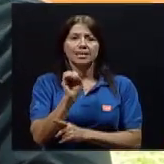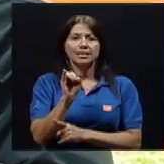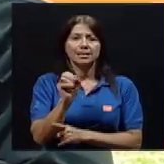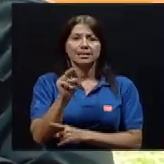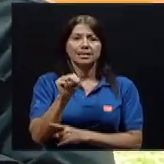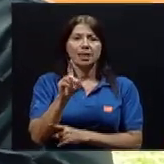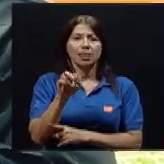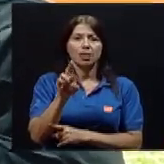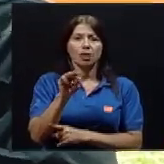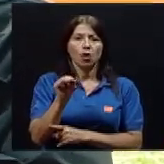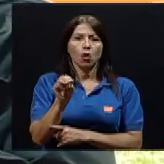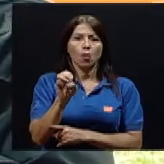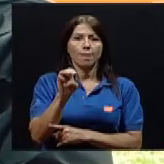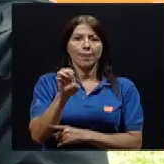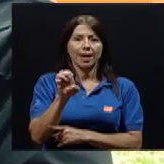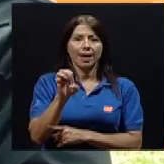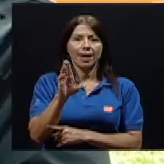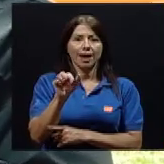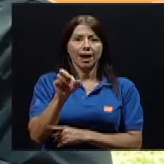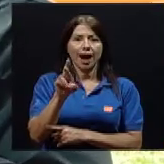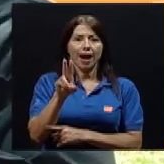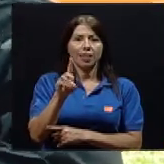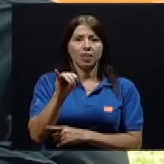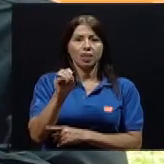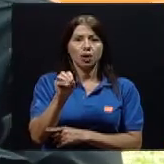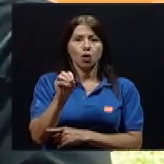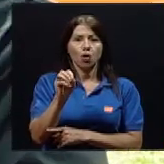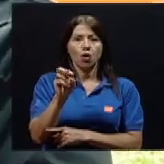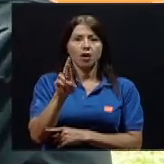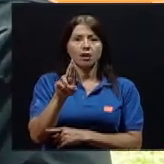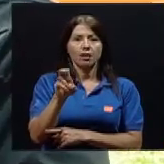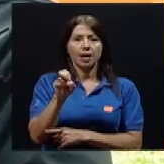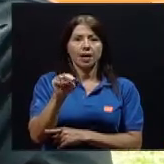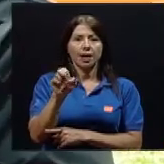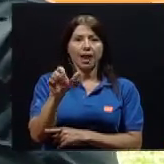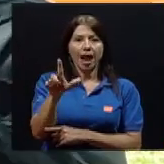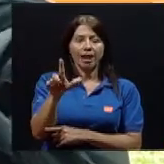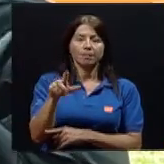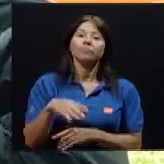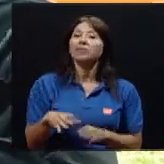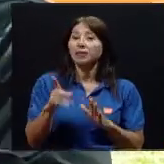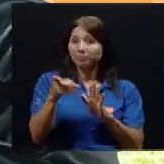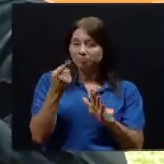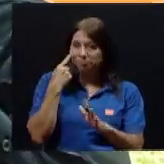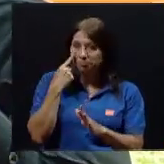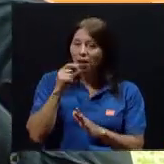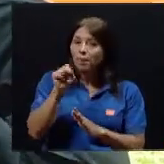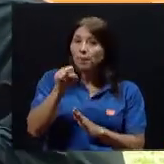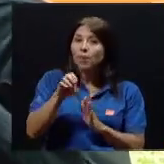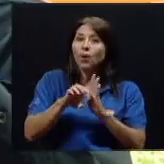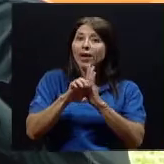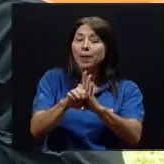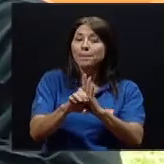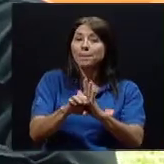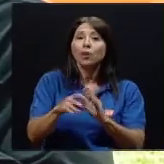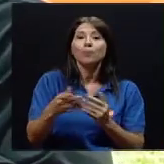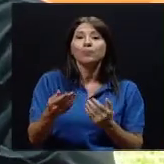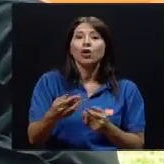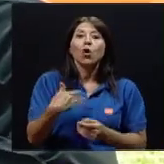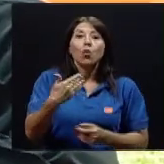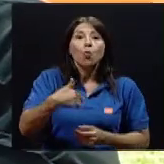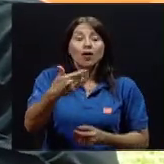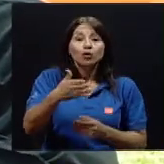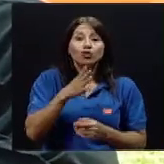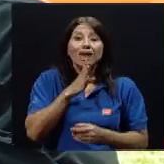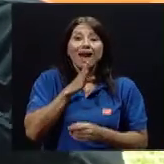Entonces, muy bien. Por ejemplo, cuando se habla de un síntoma, es uno que con frecuencia puede afectar